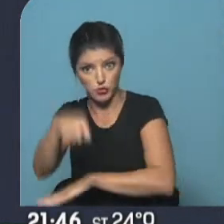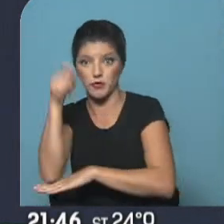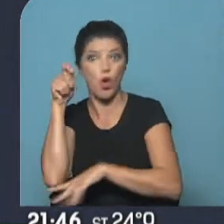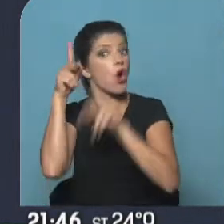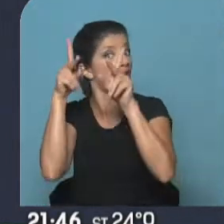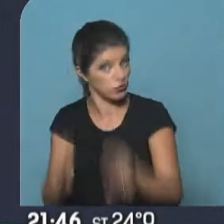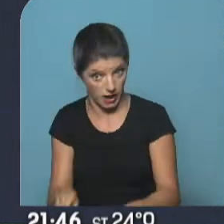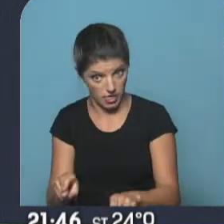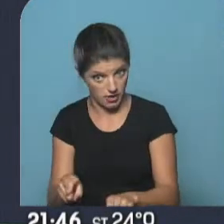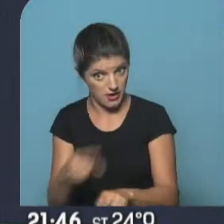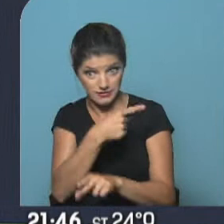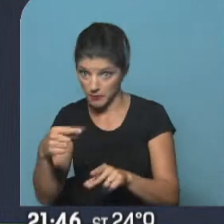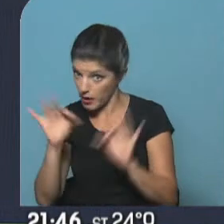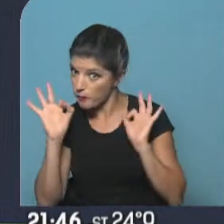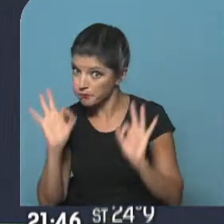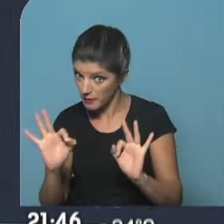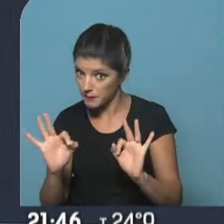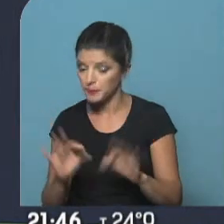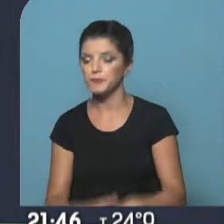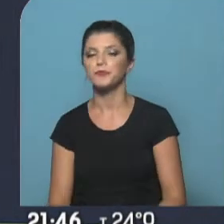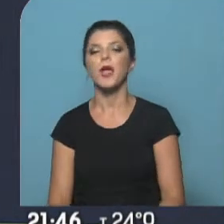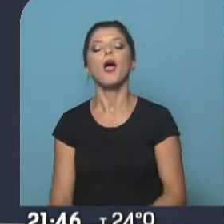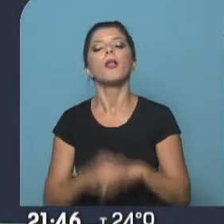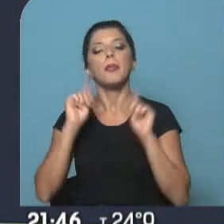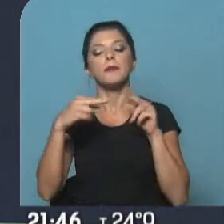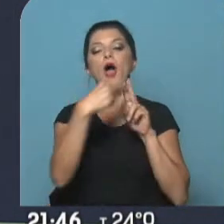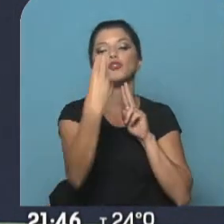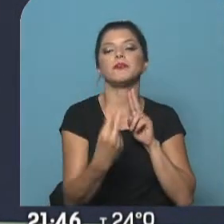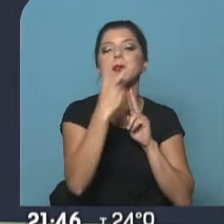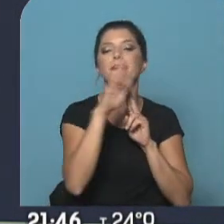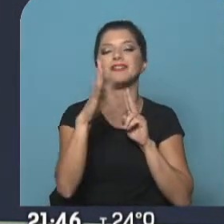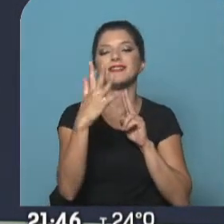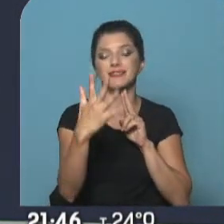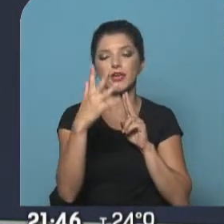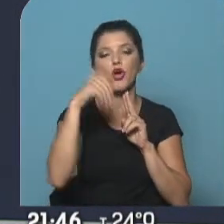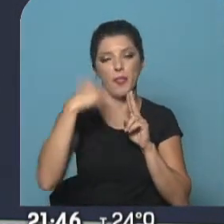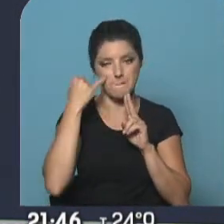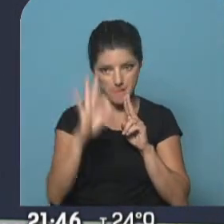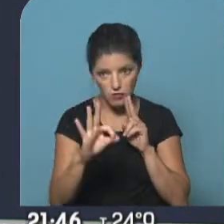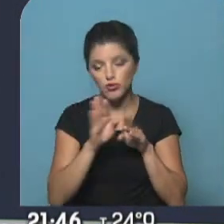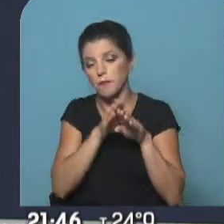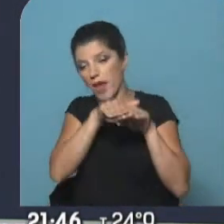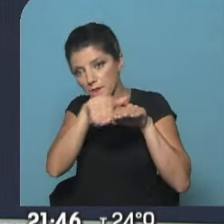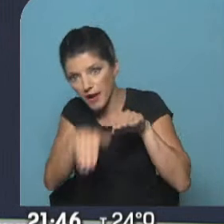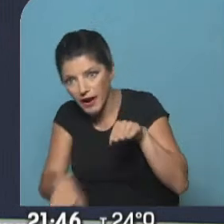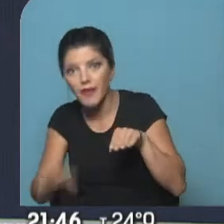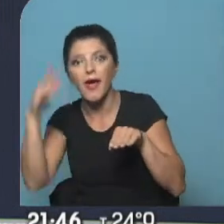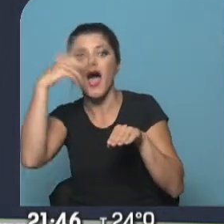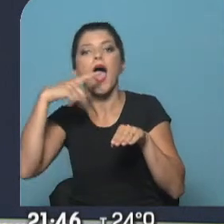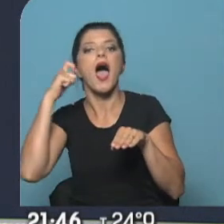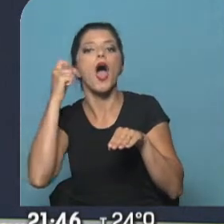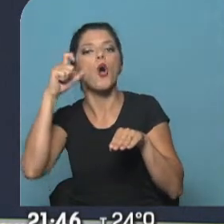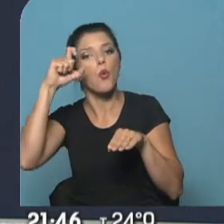cortada. Y también corte total de las bajadas de la autopista 25 de mayo hacia Avenida Ingeniero Huergo en dirección al norte.